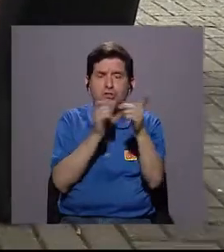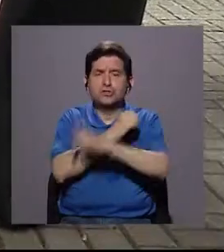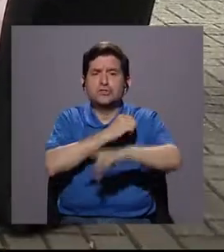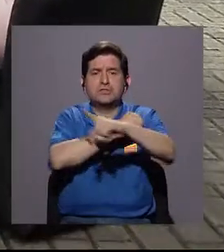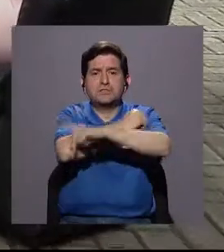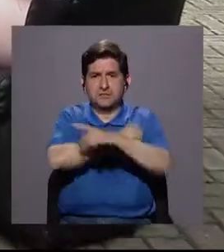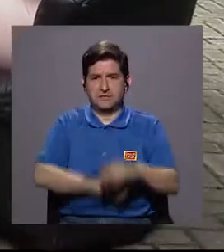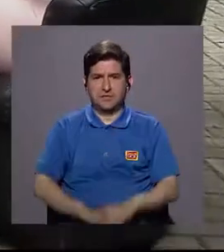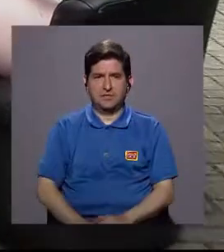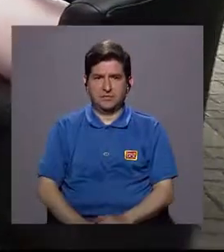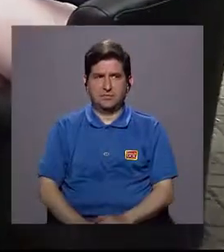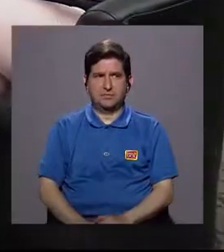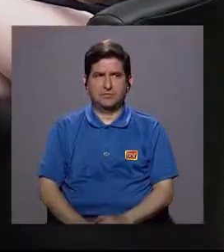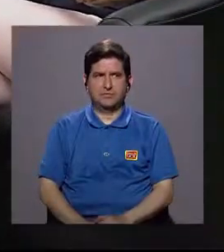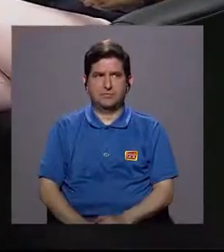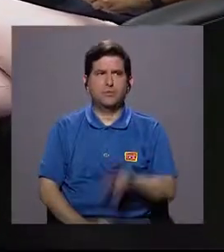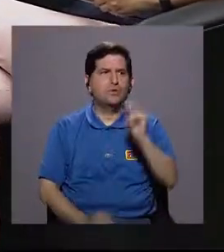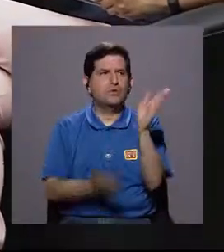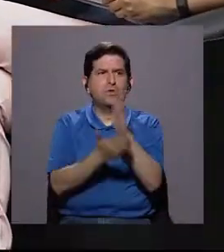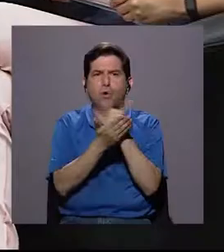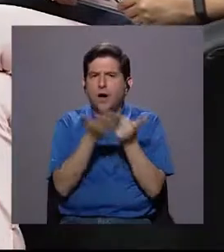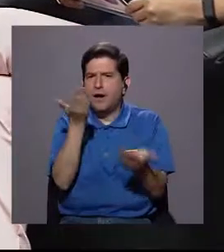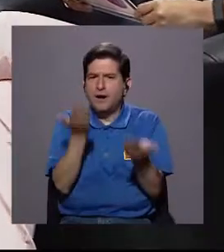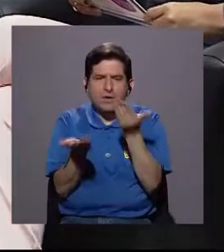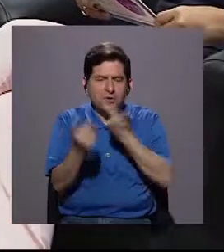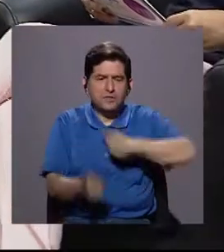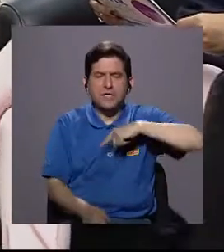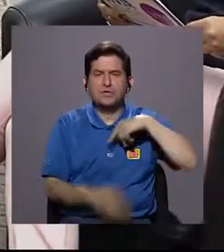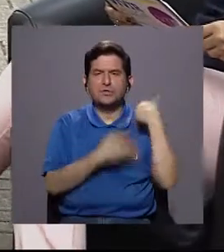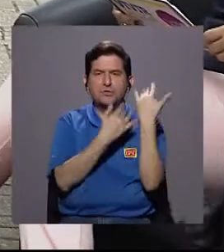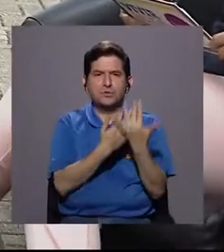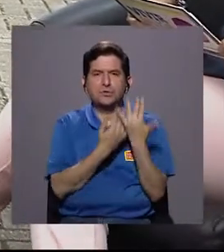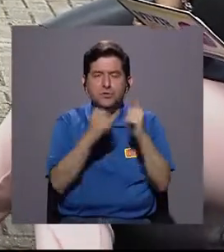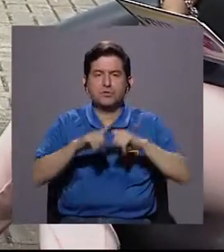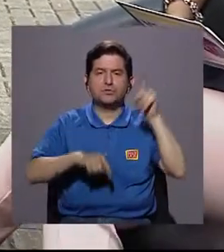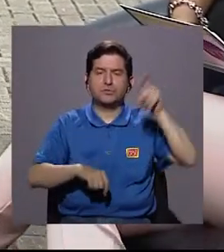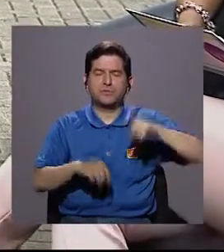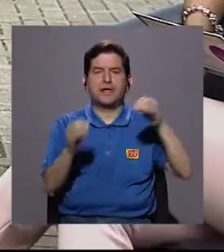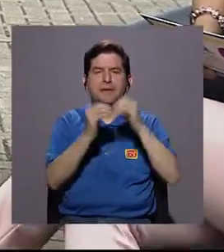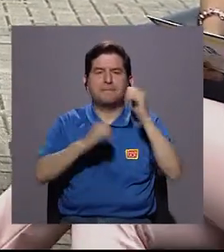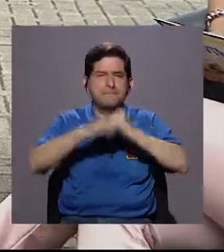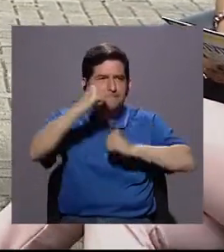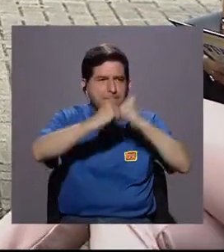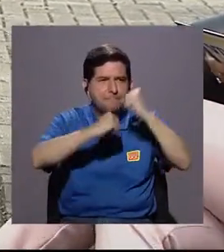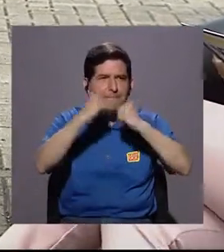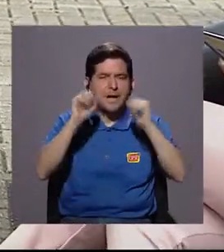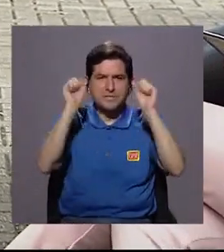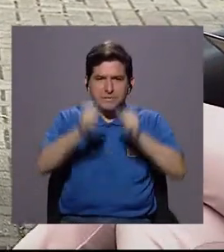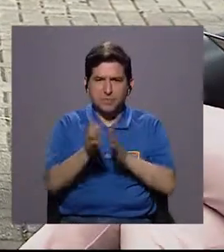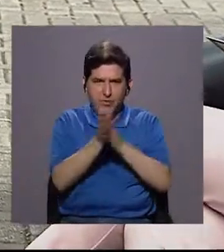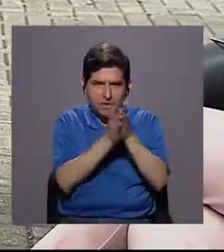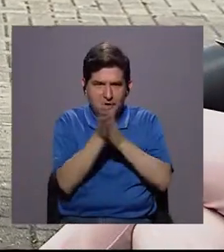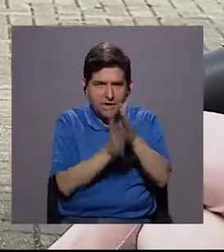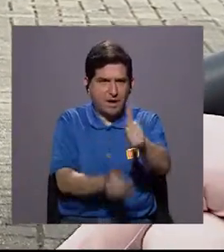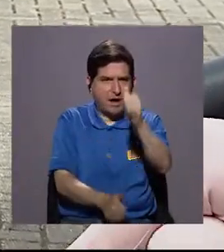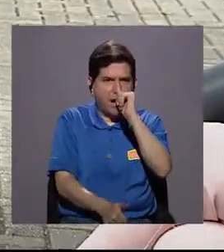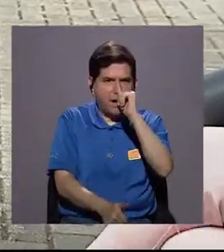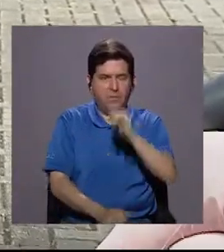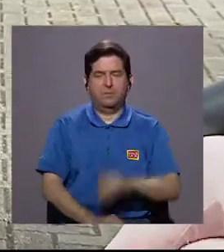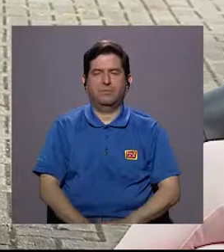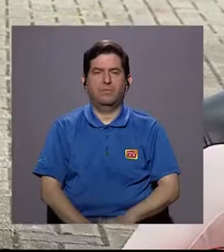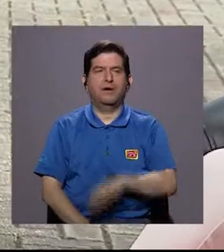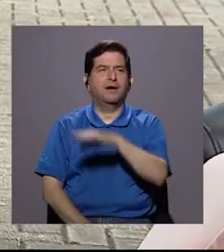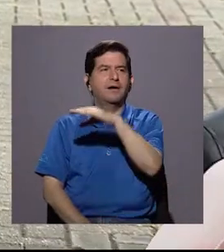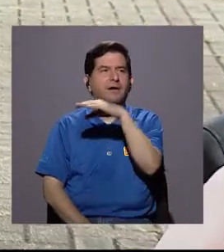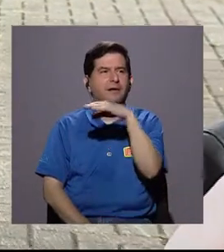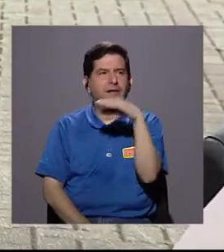país, por lo tanto no era algo que estuviéramos esperando, pero sí necesitamos mejor infraestructura para captar el agua y que